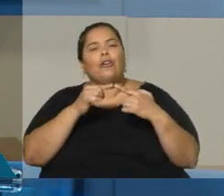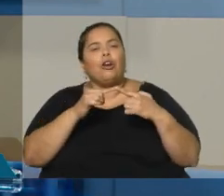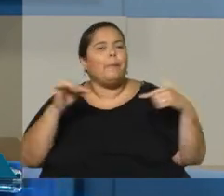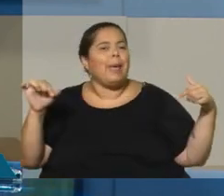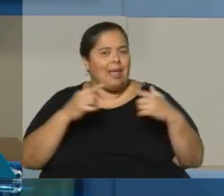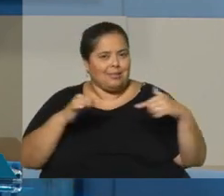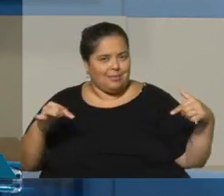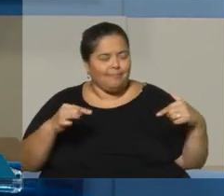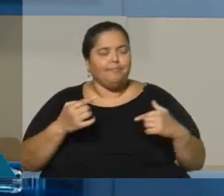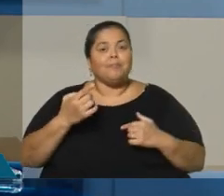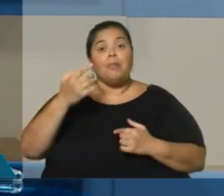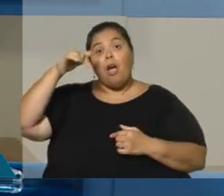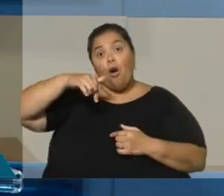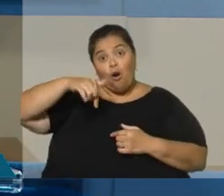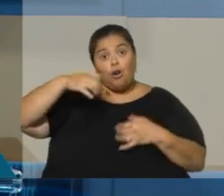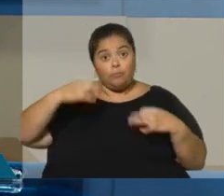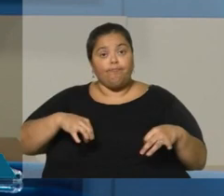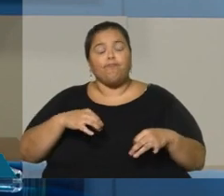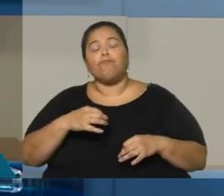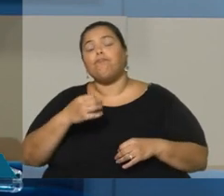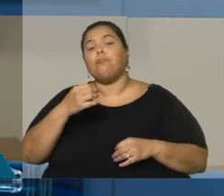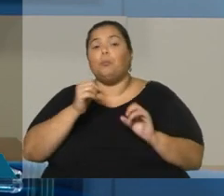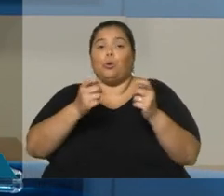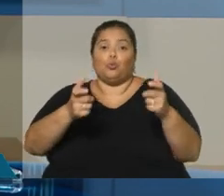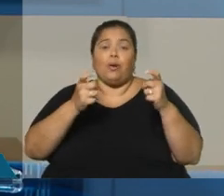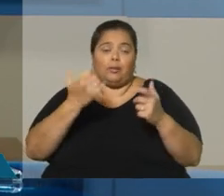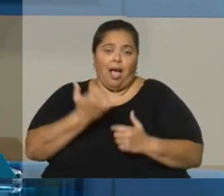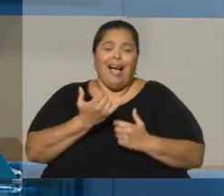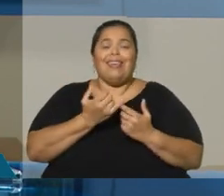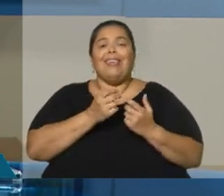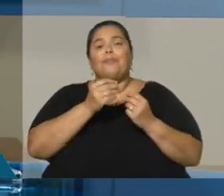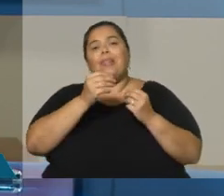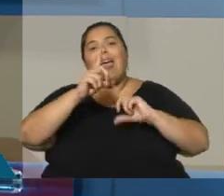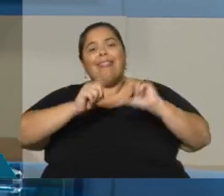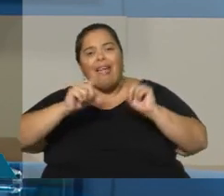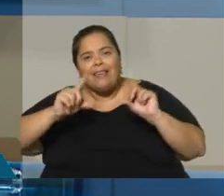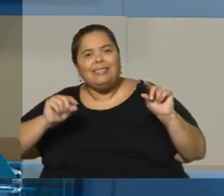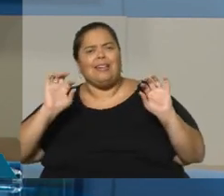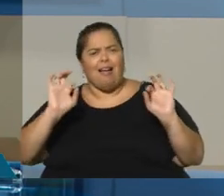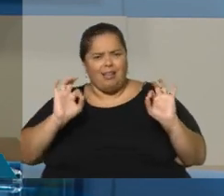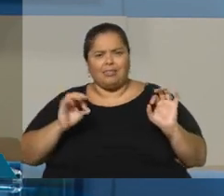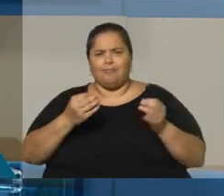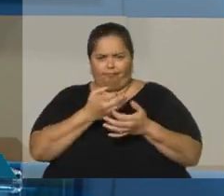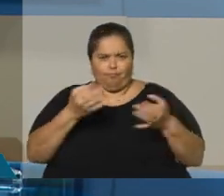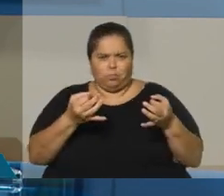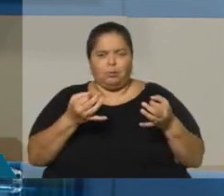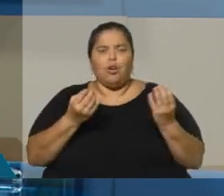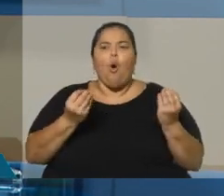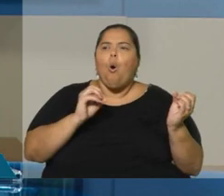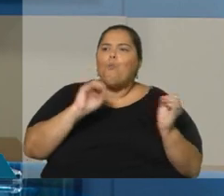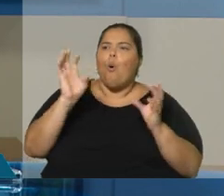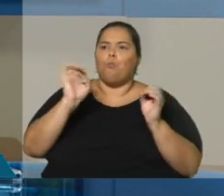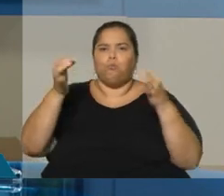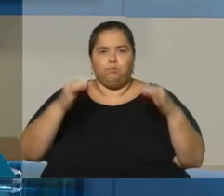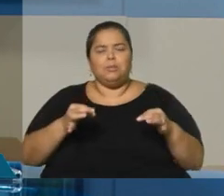Hoy tenemos felizmente la posibilidad de contar con estadísticas robustas y sistematizadas también de exportaciones de servicios